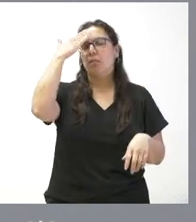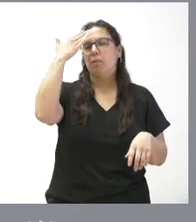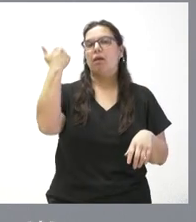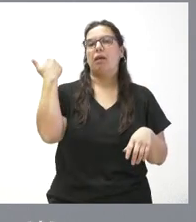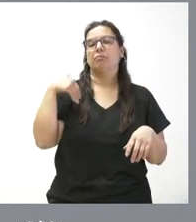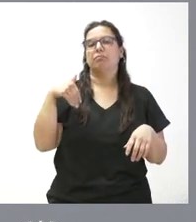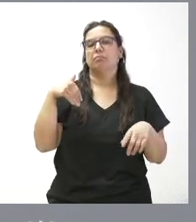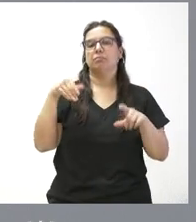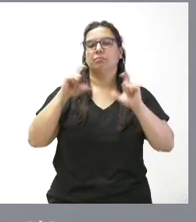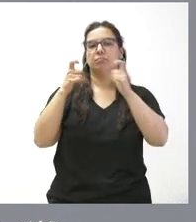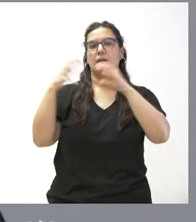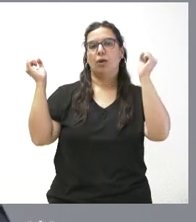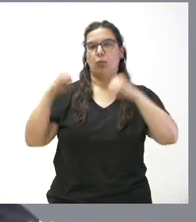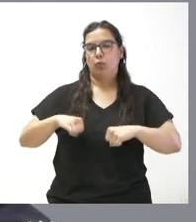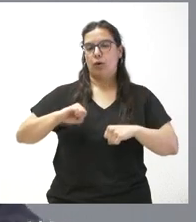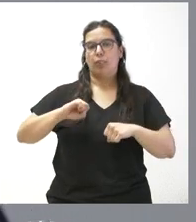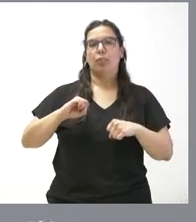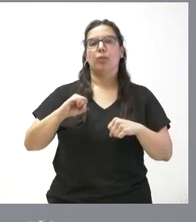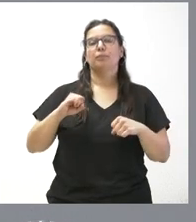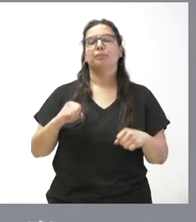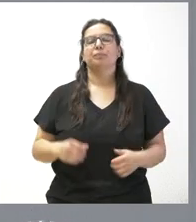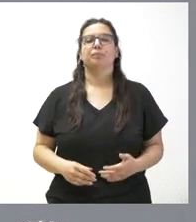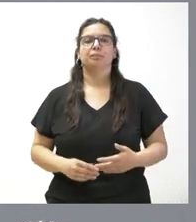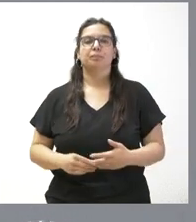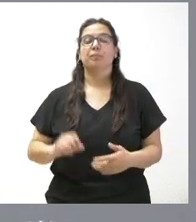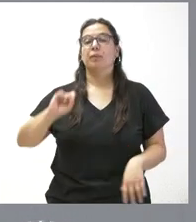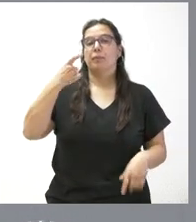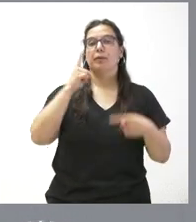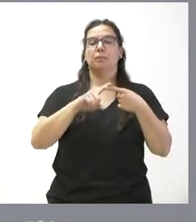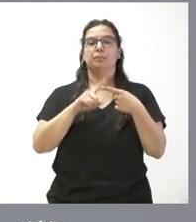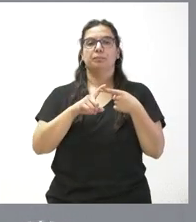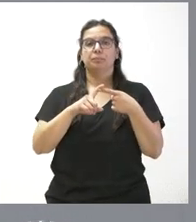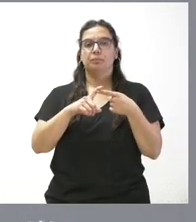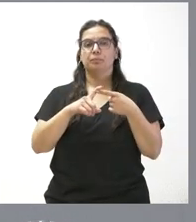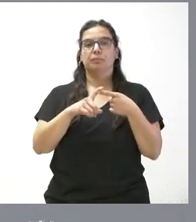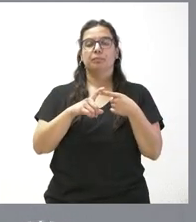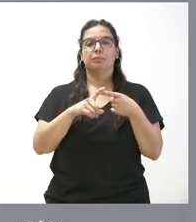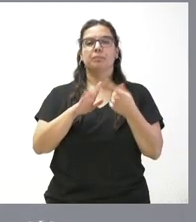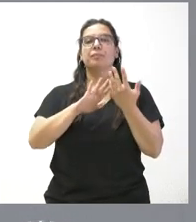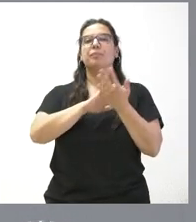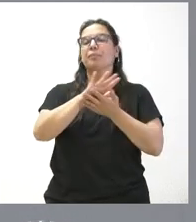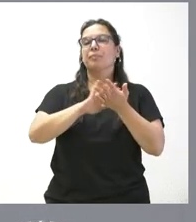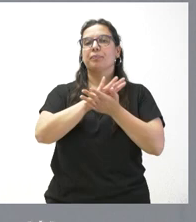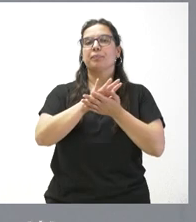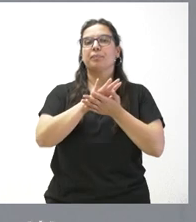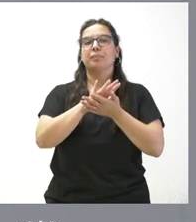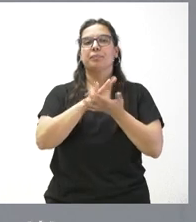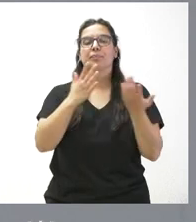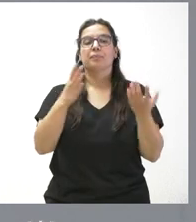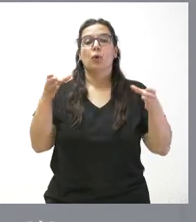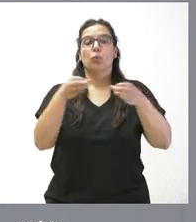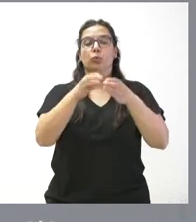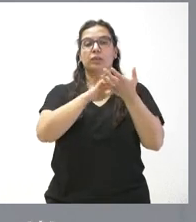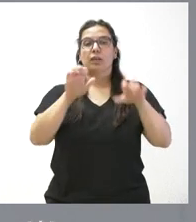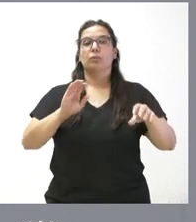de acuerdos, los principales acuerdos del Consejo de Gobierno de Castilla y León. En primer lugar, señalarles que la Junta